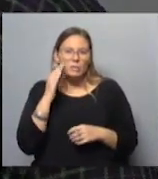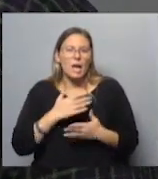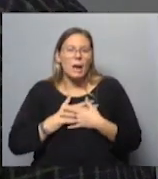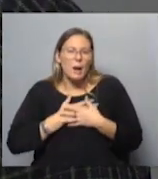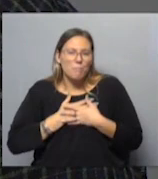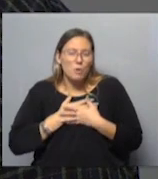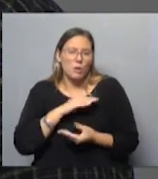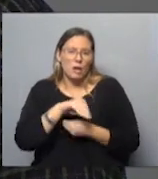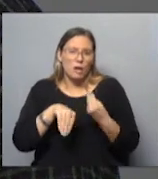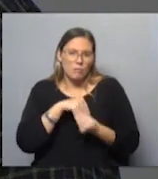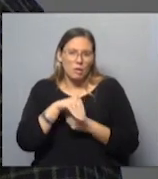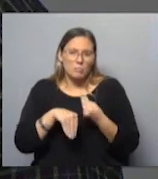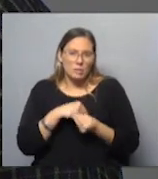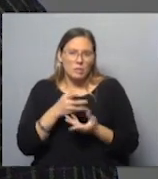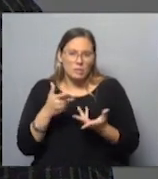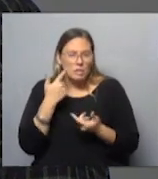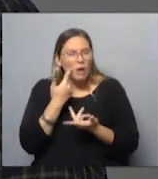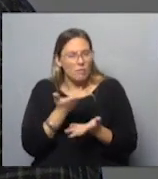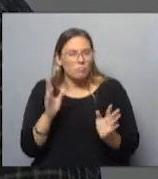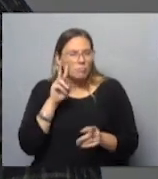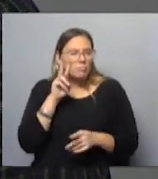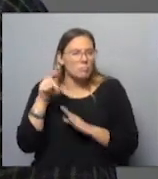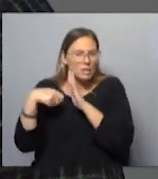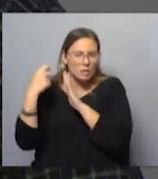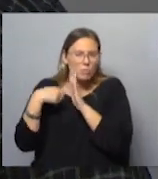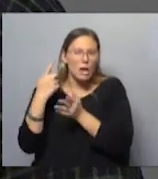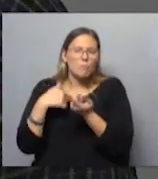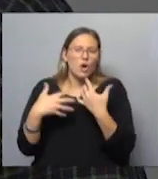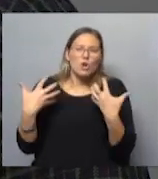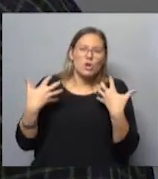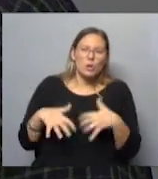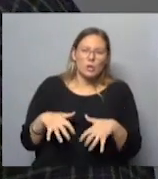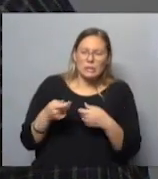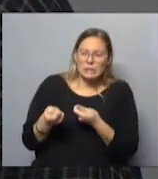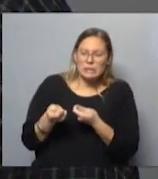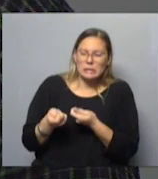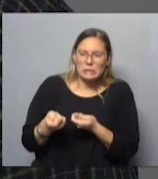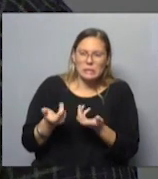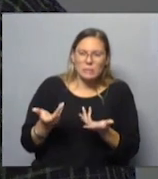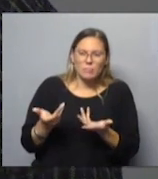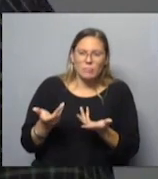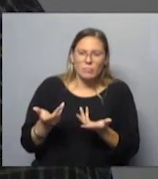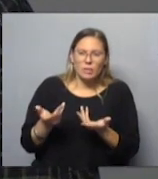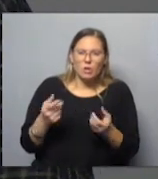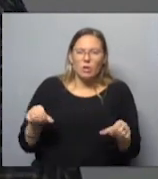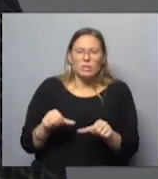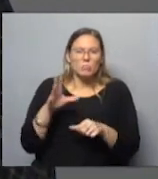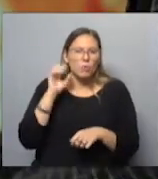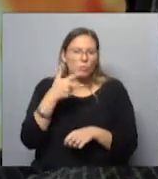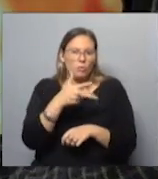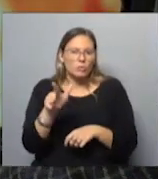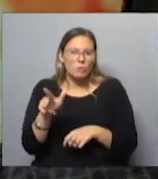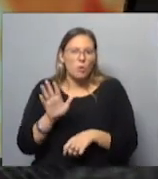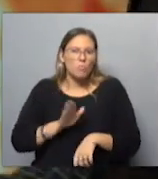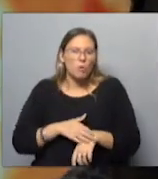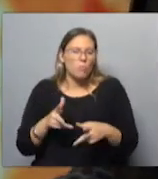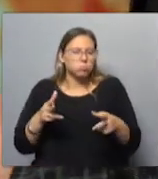amor que hay en esa familia iba a estar transmitido en la película. Pero no quería que se sintieran influenciados por algo que todos los que hacemos audiovisual, hasta que no hay un